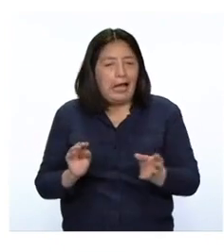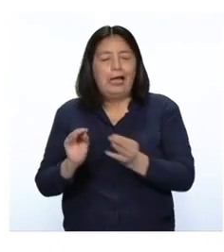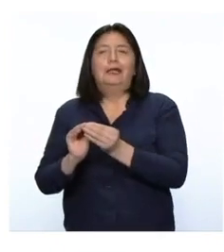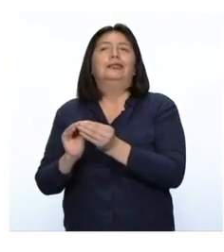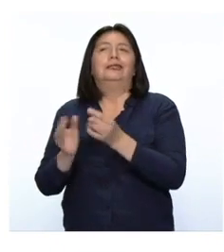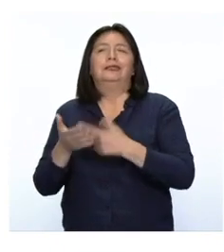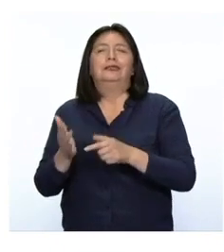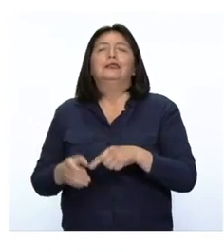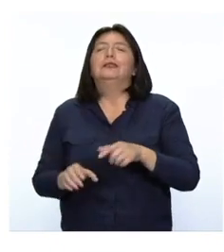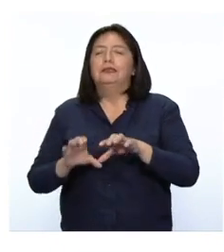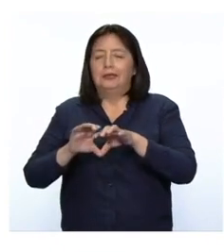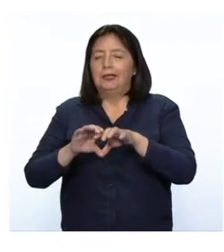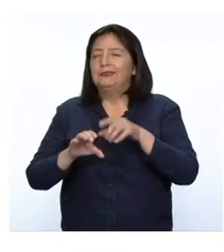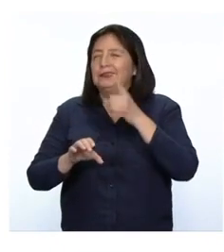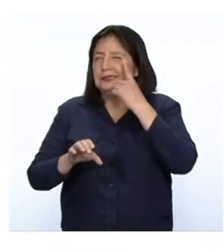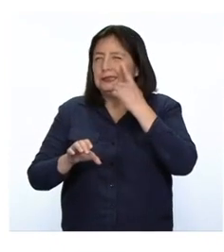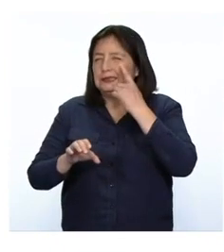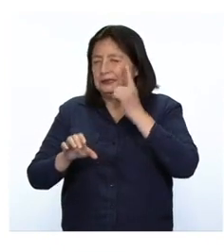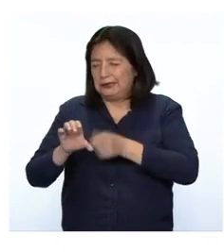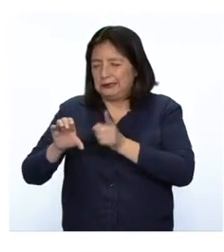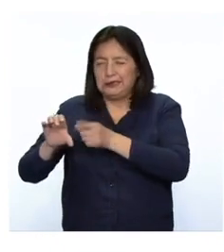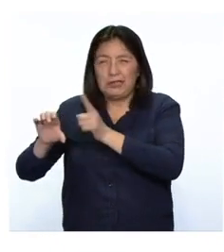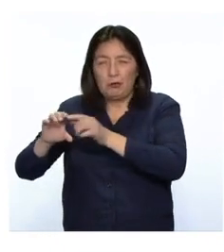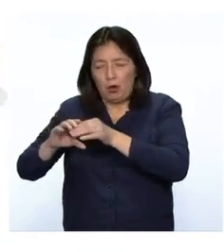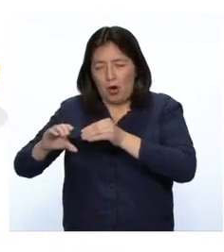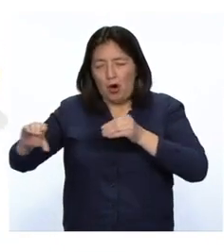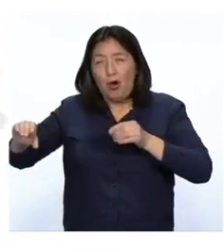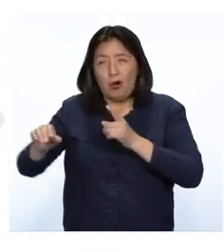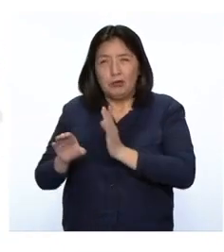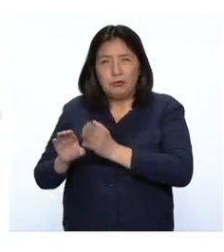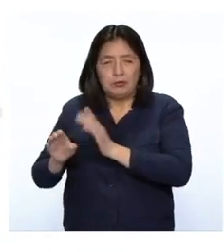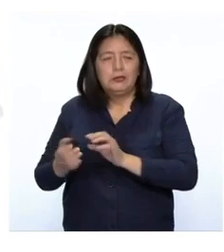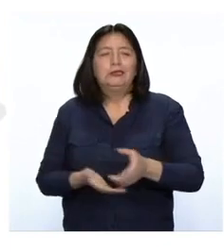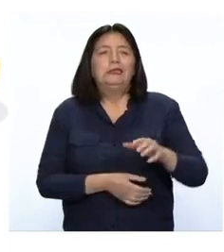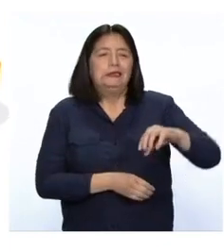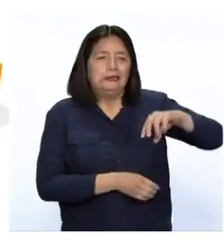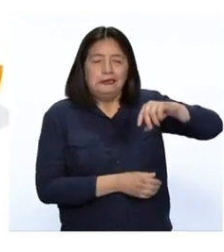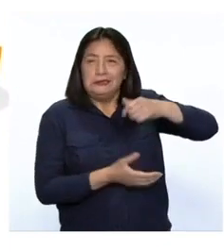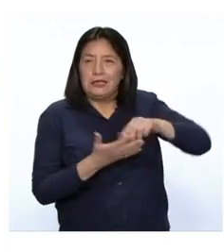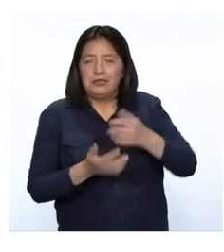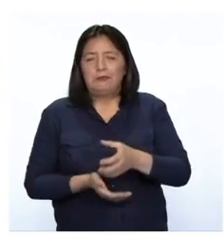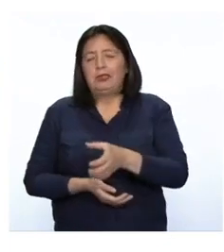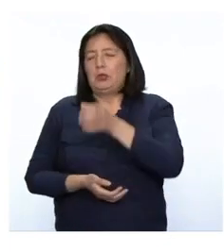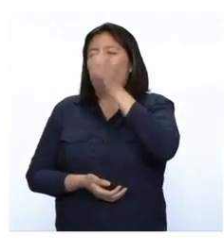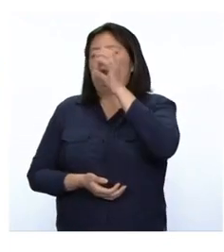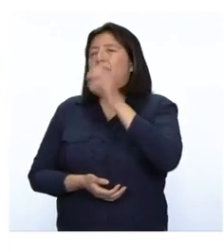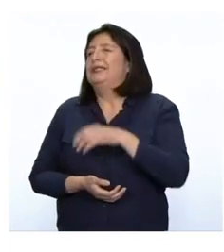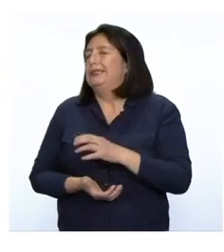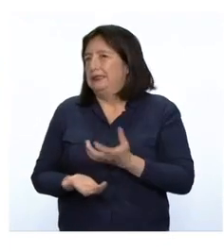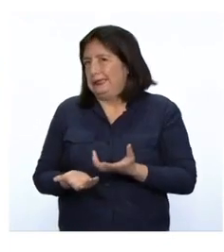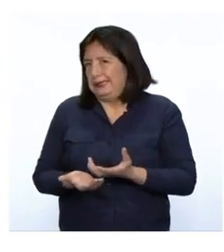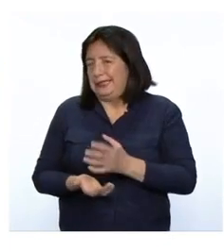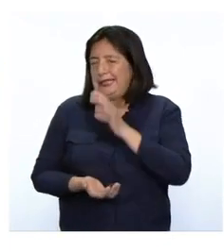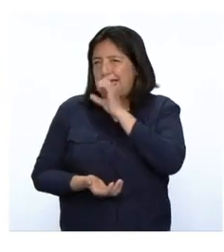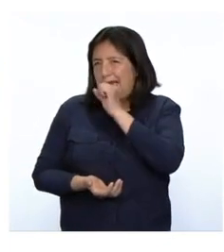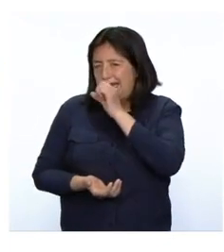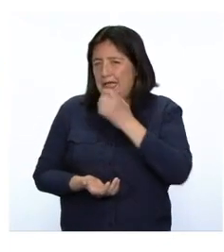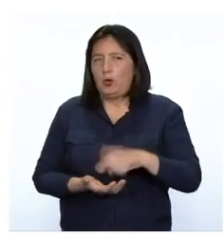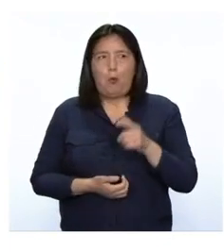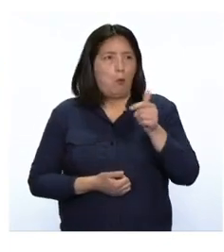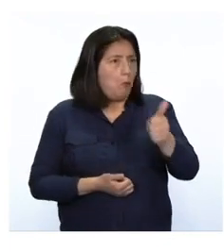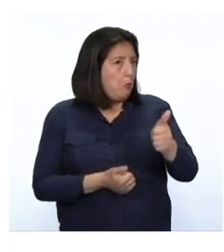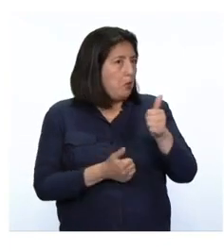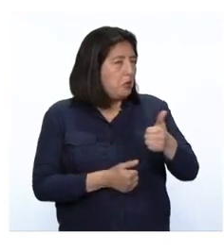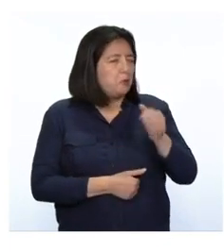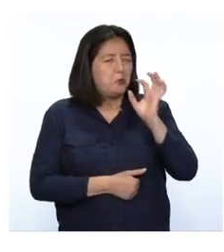poco de cebolla china picada, sal y para tomar un jugo de naranja. Muy bien, Marta. Eso me suena a un gran y